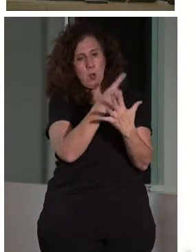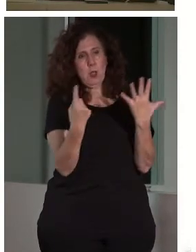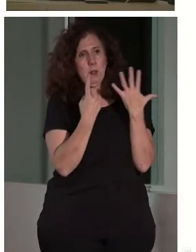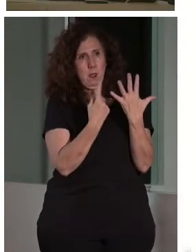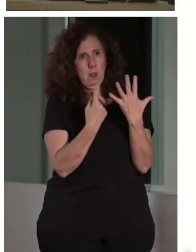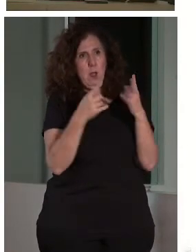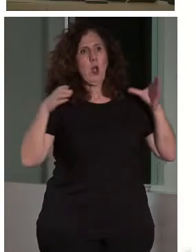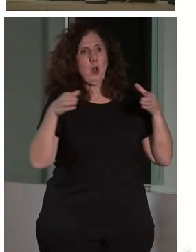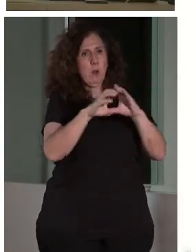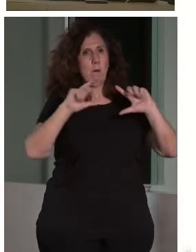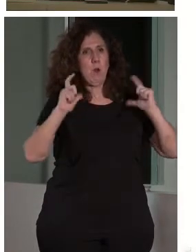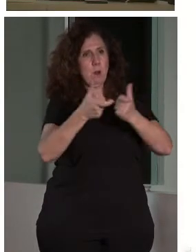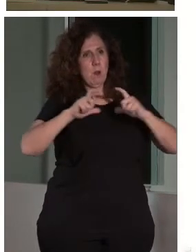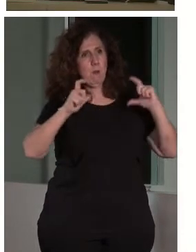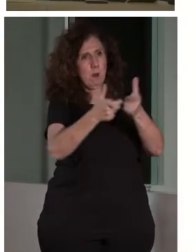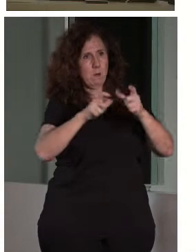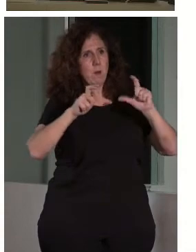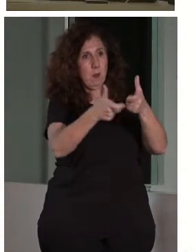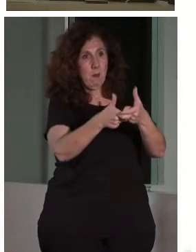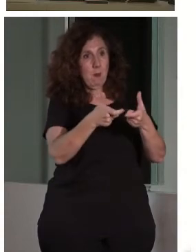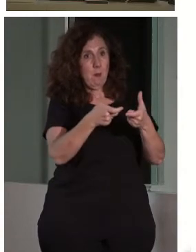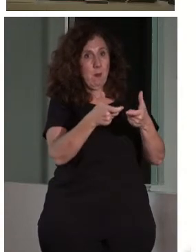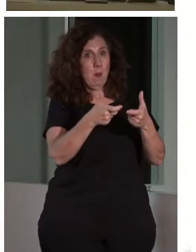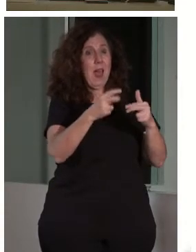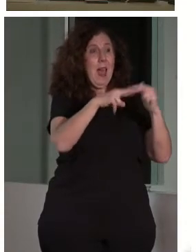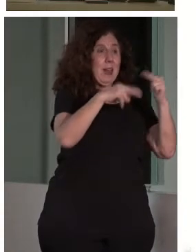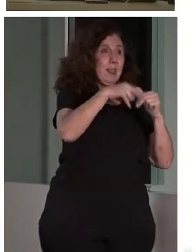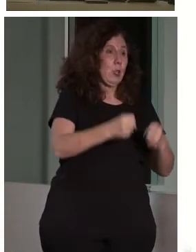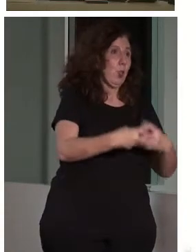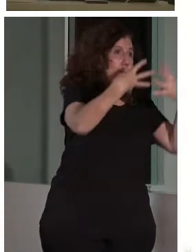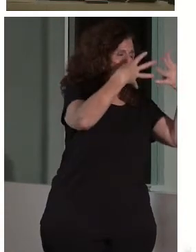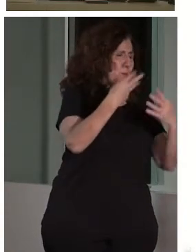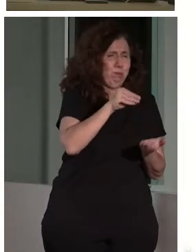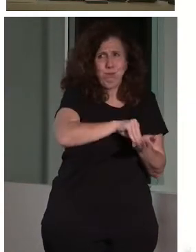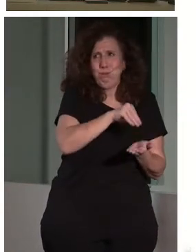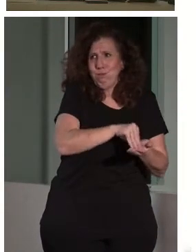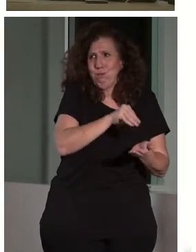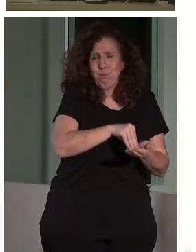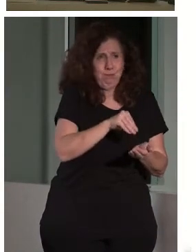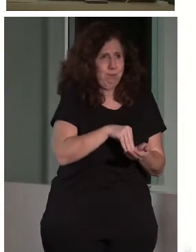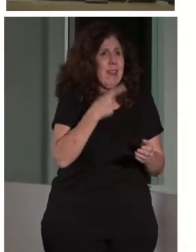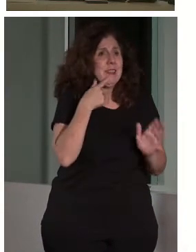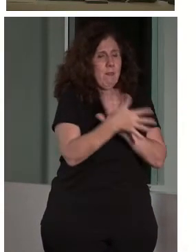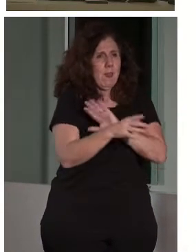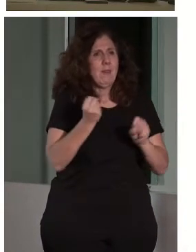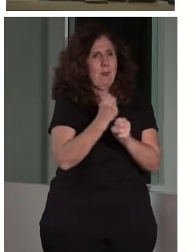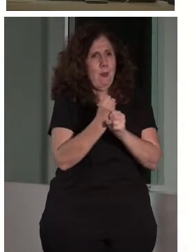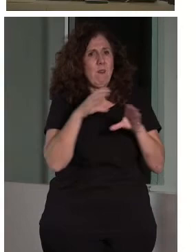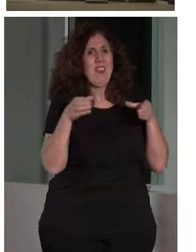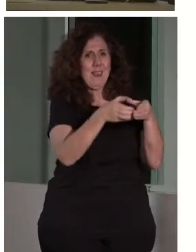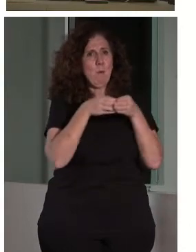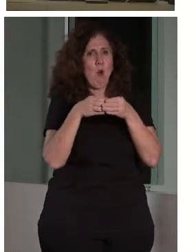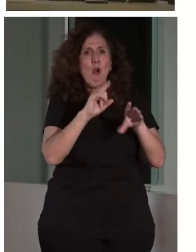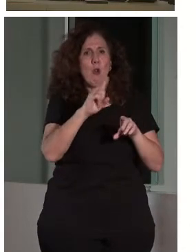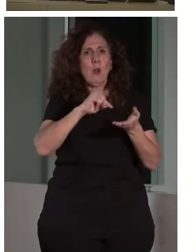montones de veces. Con el arquitecto del edificio nos reunimos docenas de veces. Eso es trabajar en equipo. No que me traigas un proyecto